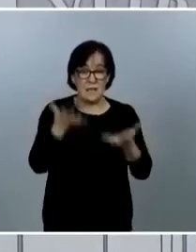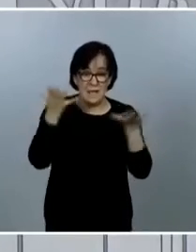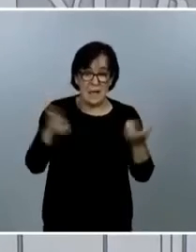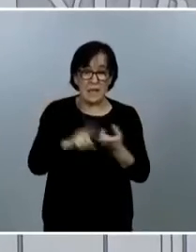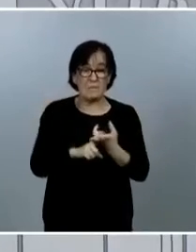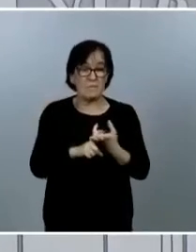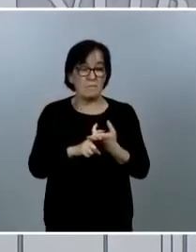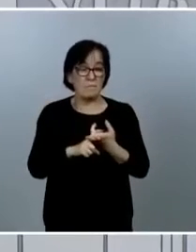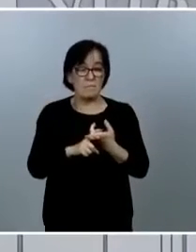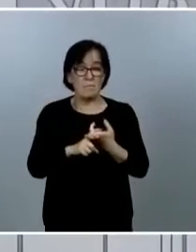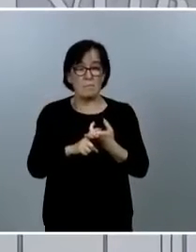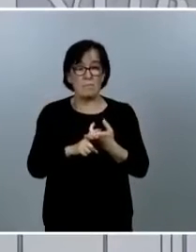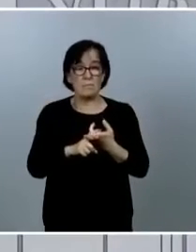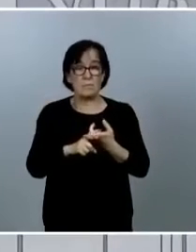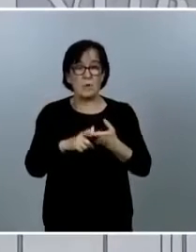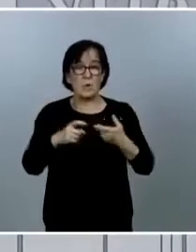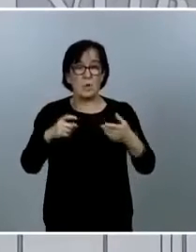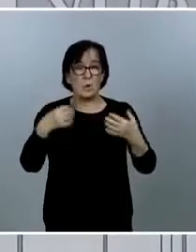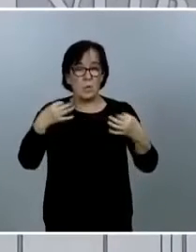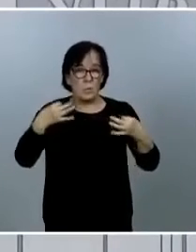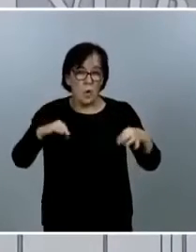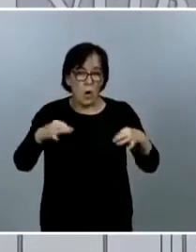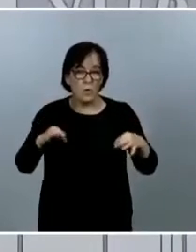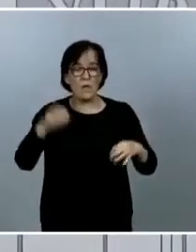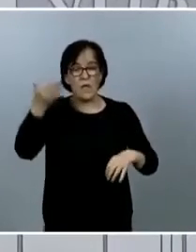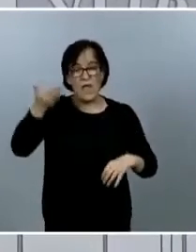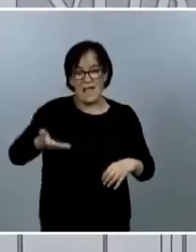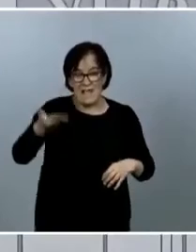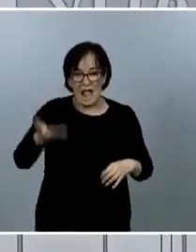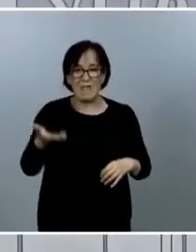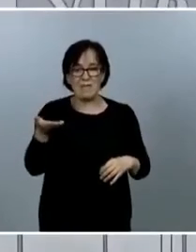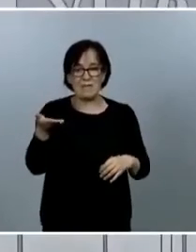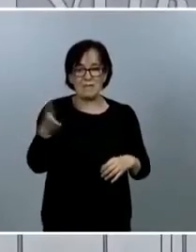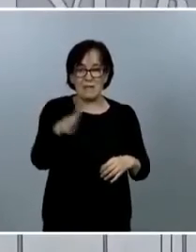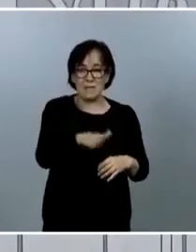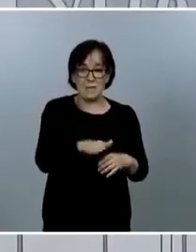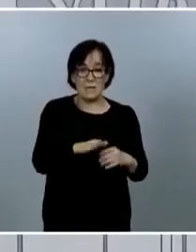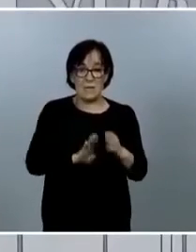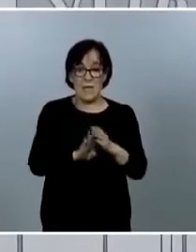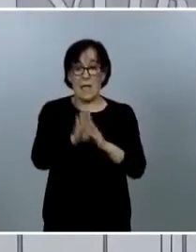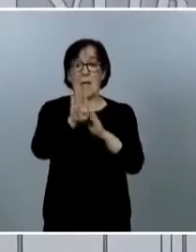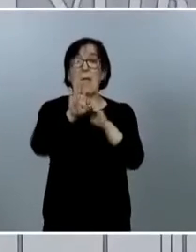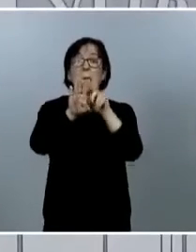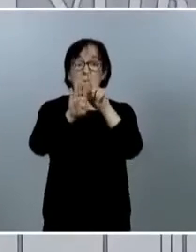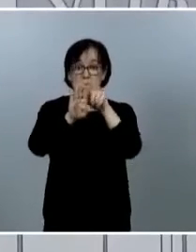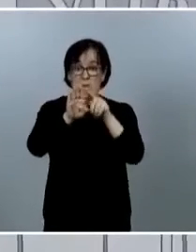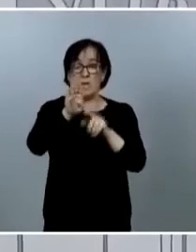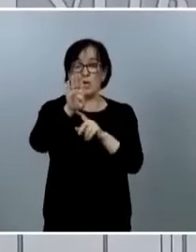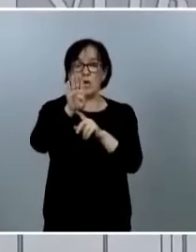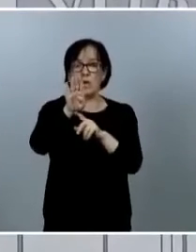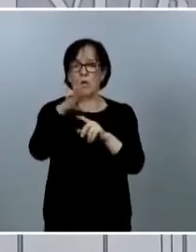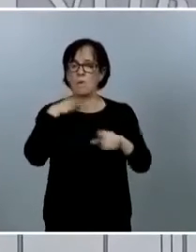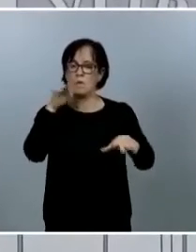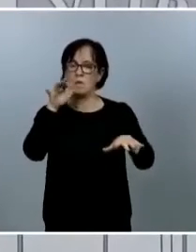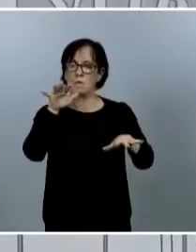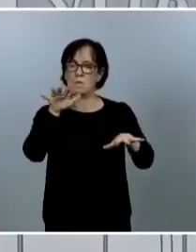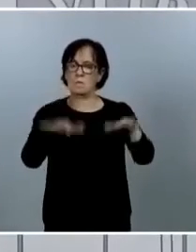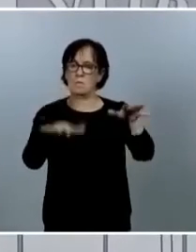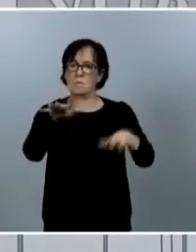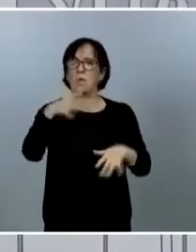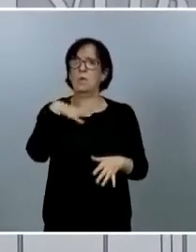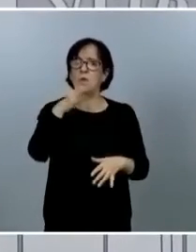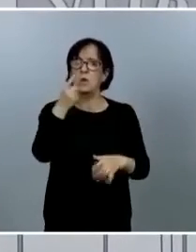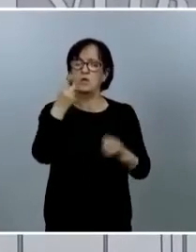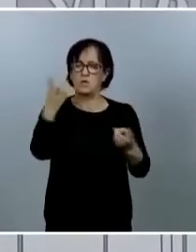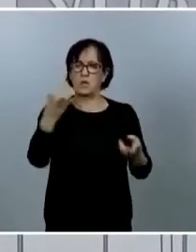casos moderados casos graves y fallecidos que en el pico de la epidemia podía ser equivalente teníamos un número importante de casos